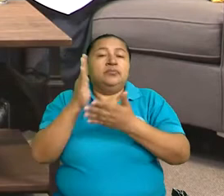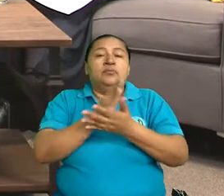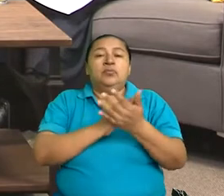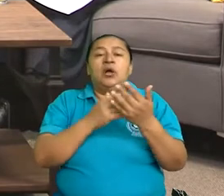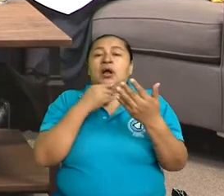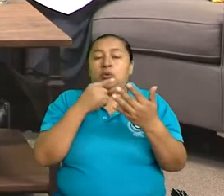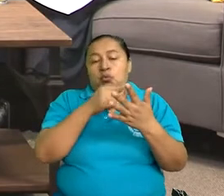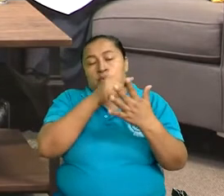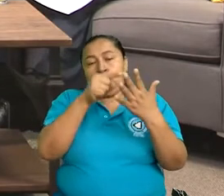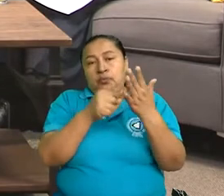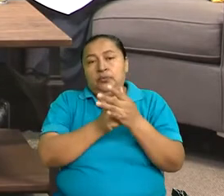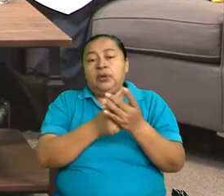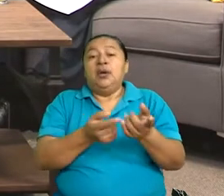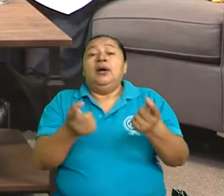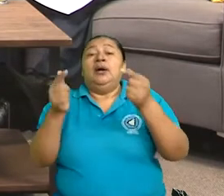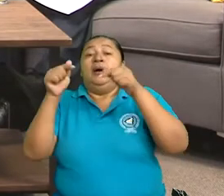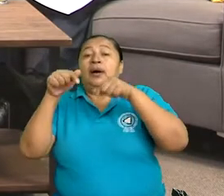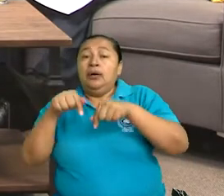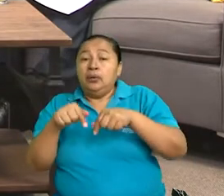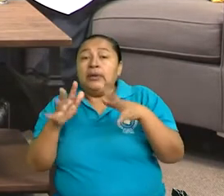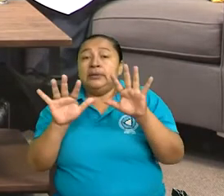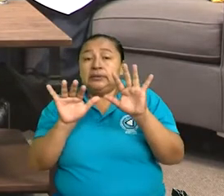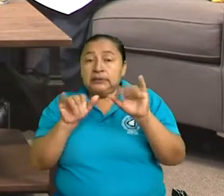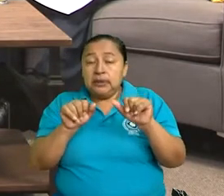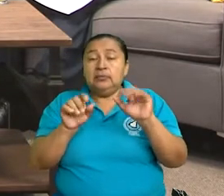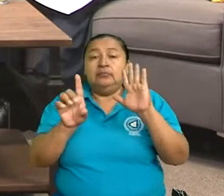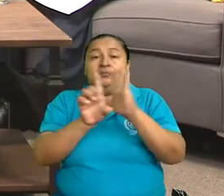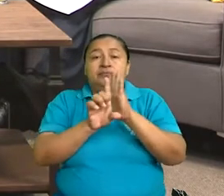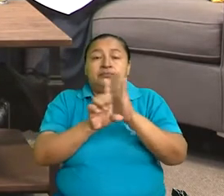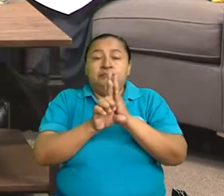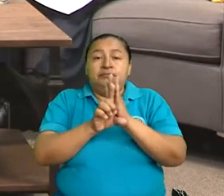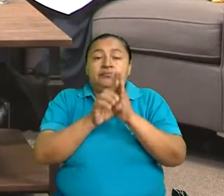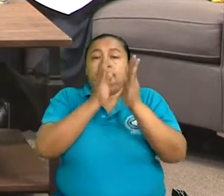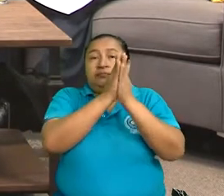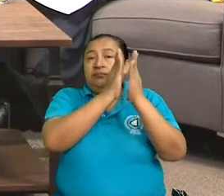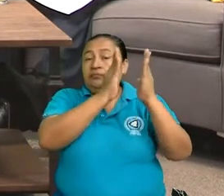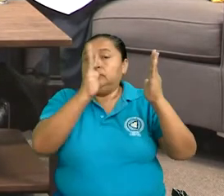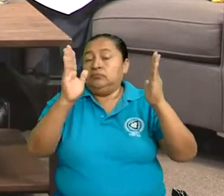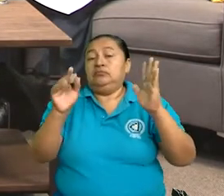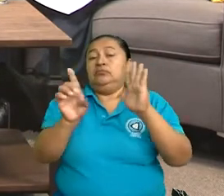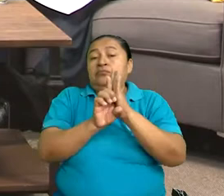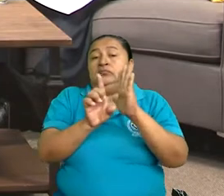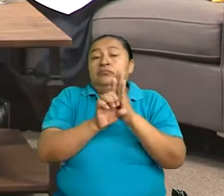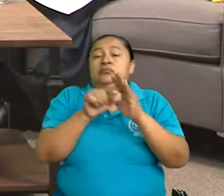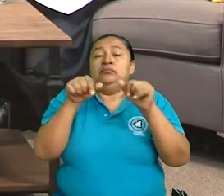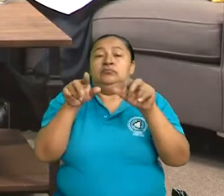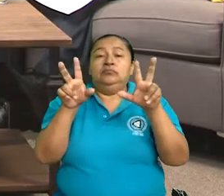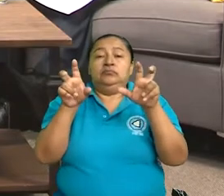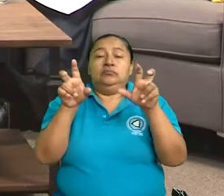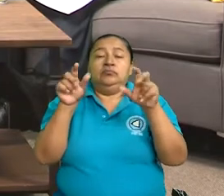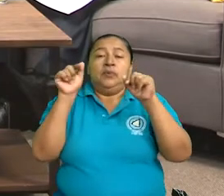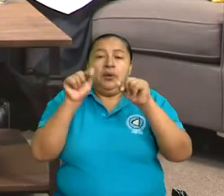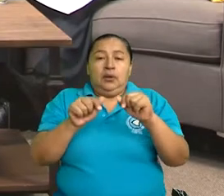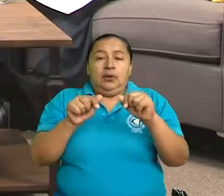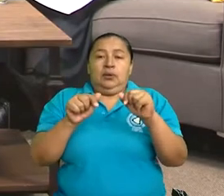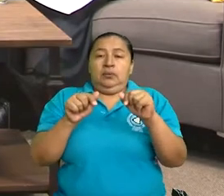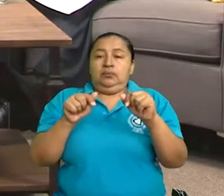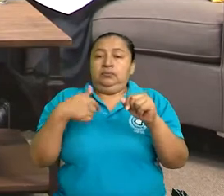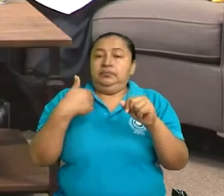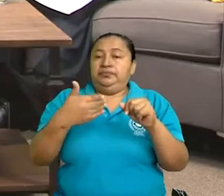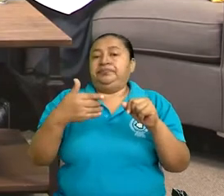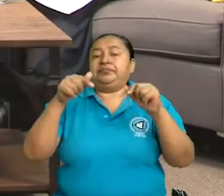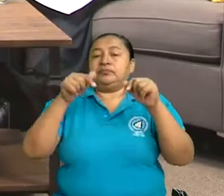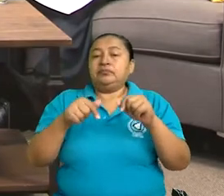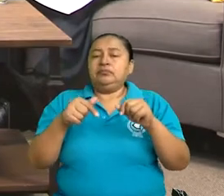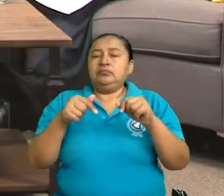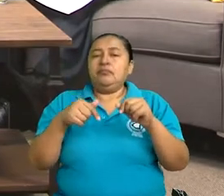ejemplos. Ahora le tocó la ley del digesto en estos temas que son los temas de